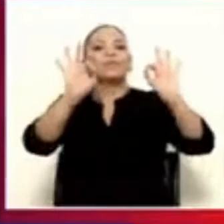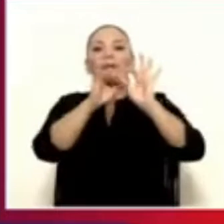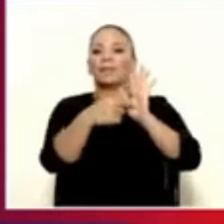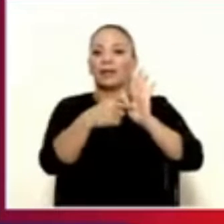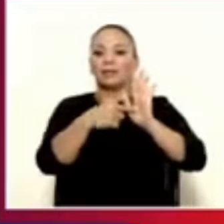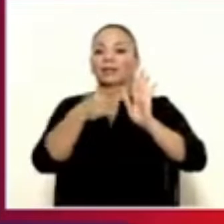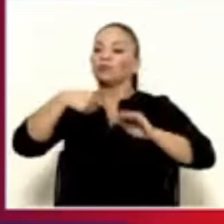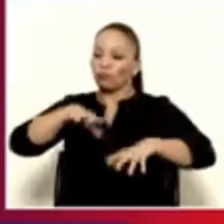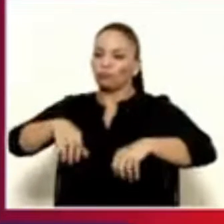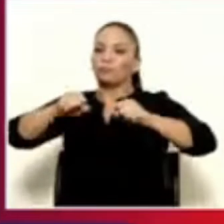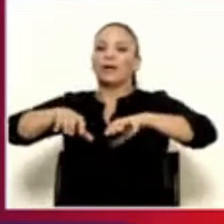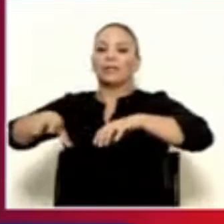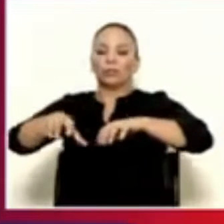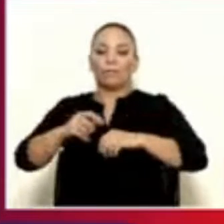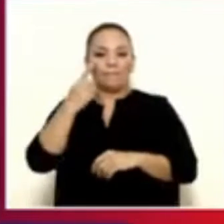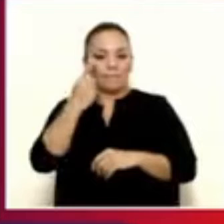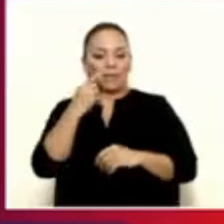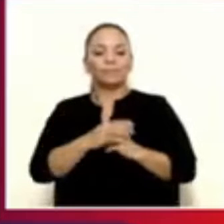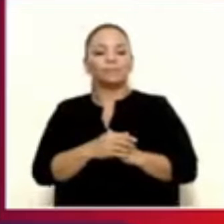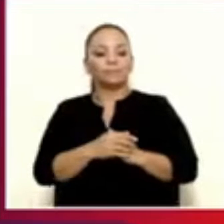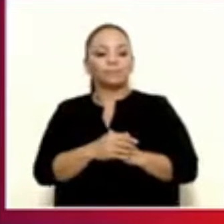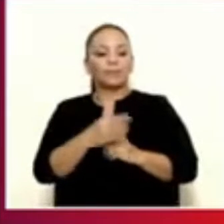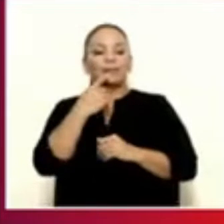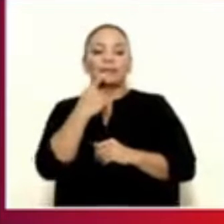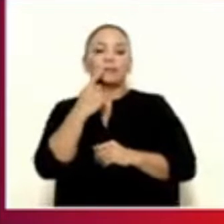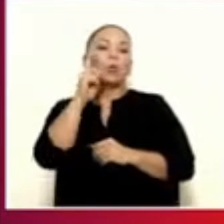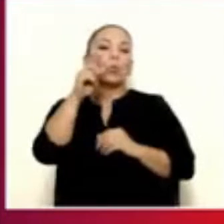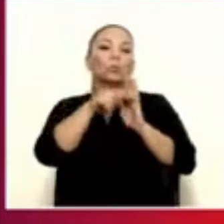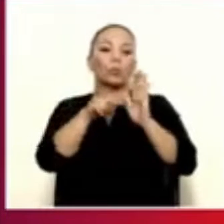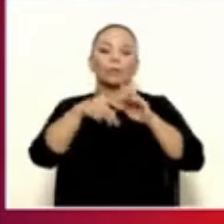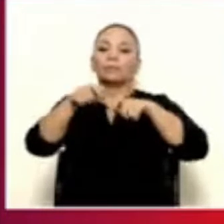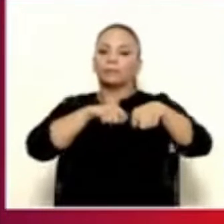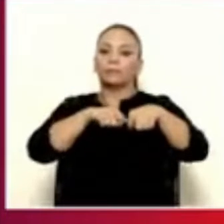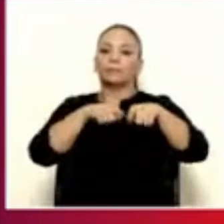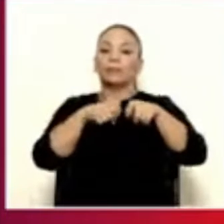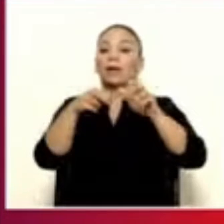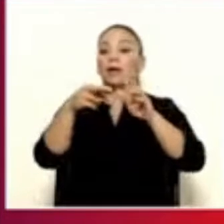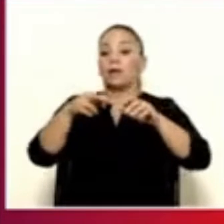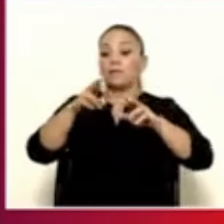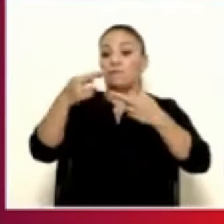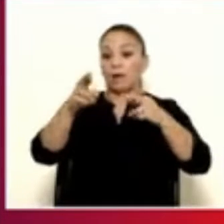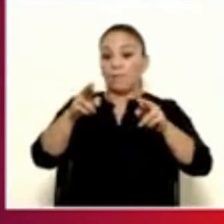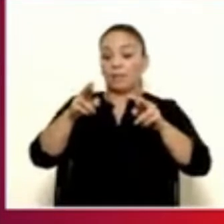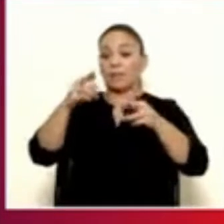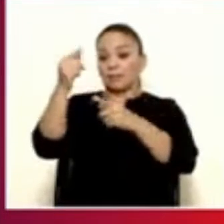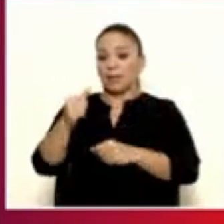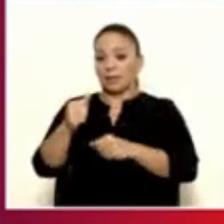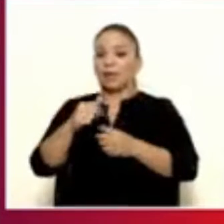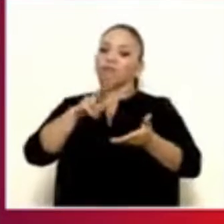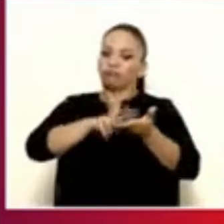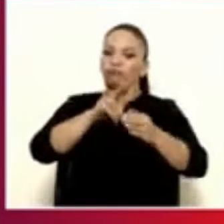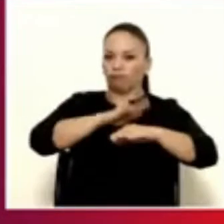la acción que estamos tomando. Una de las normas que fueron derogadas del régimen de Hacienda, que era el que avalaba el régimen de